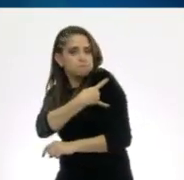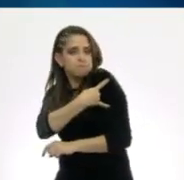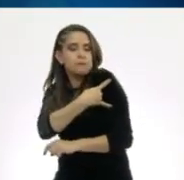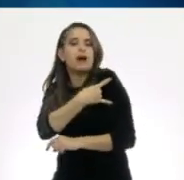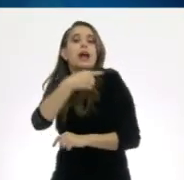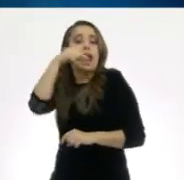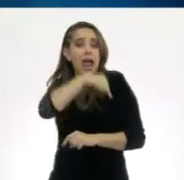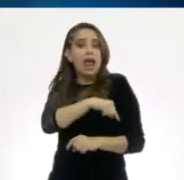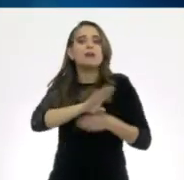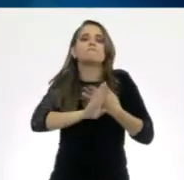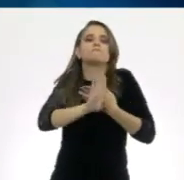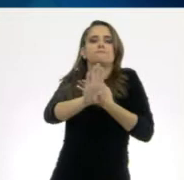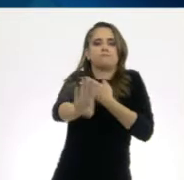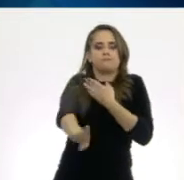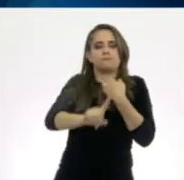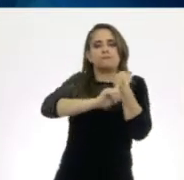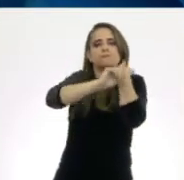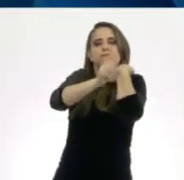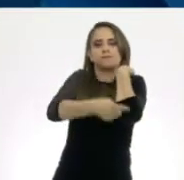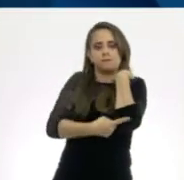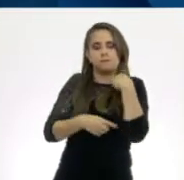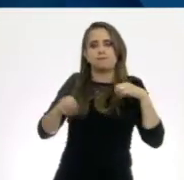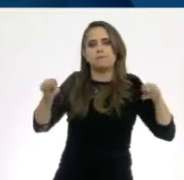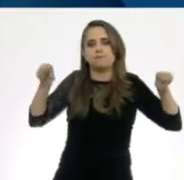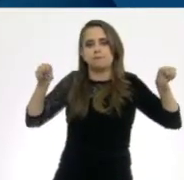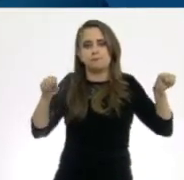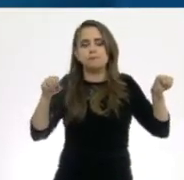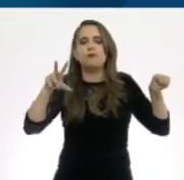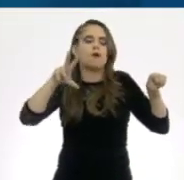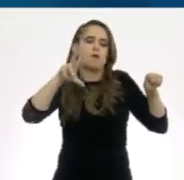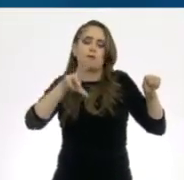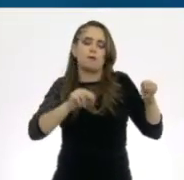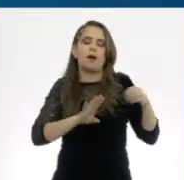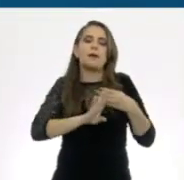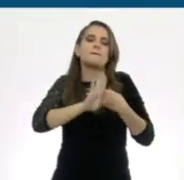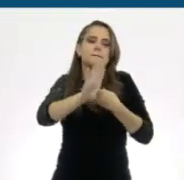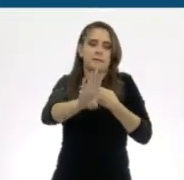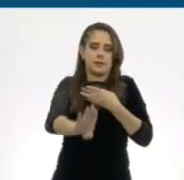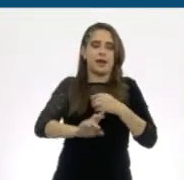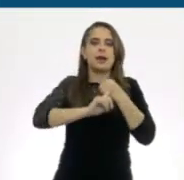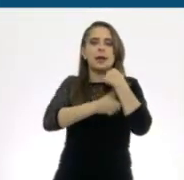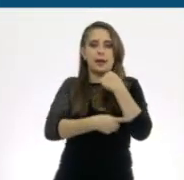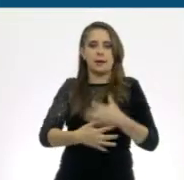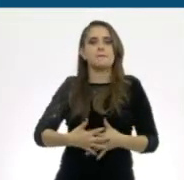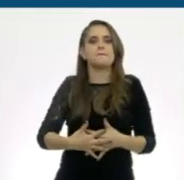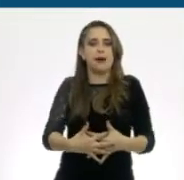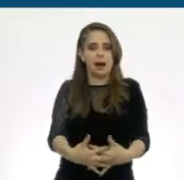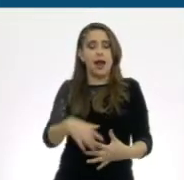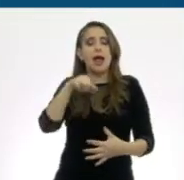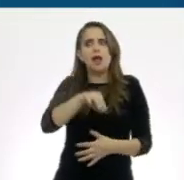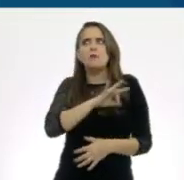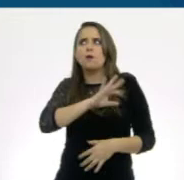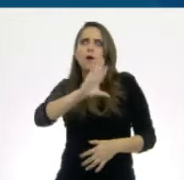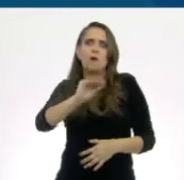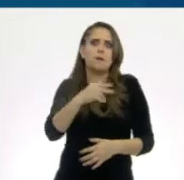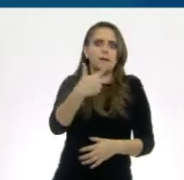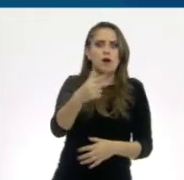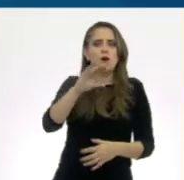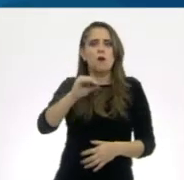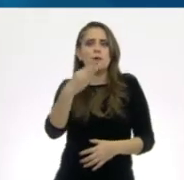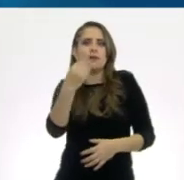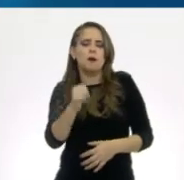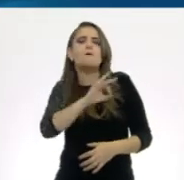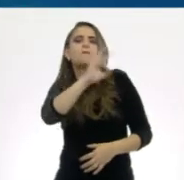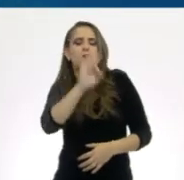tienen el objetivo de impedir que el ovario libere óvulos. Se consideran seguros, con una eficacia entre el 98 y 99%